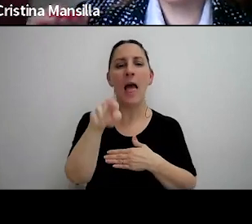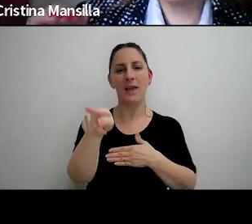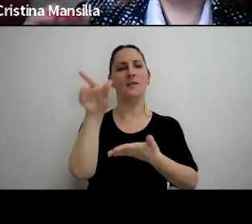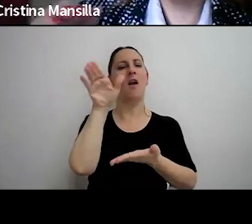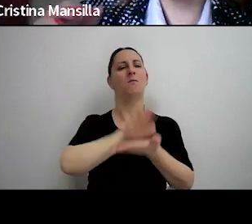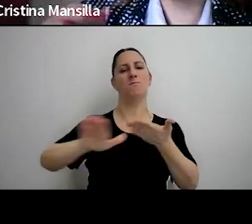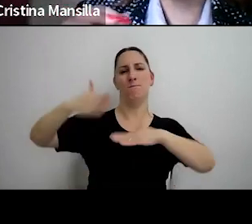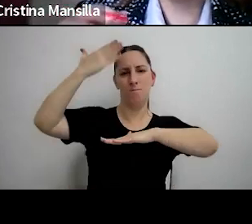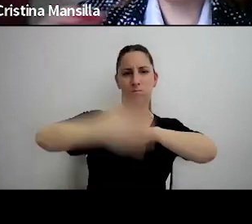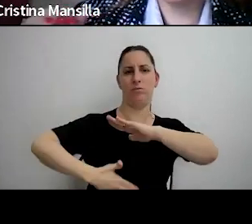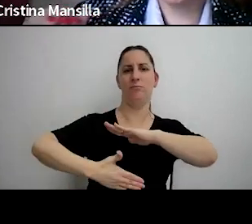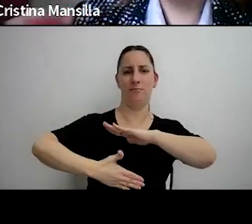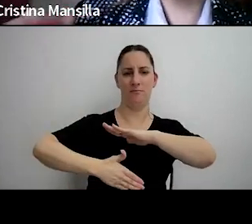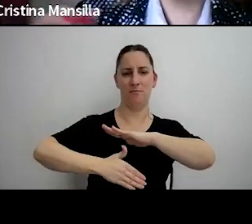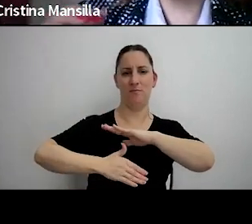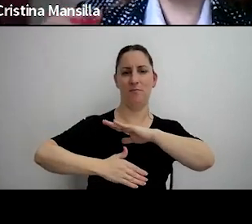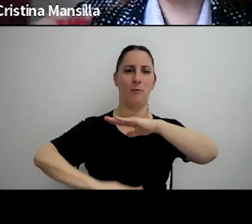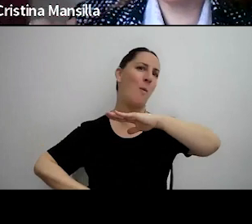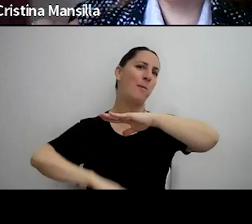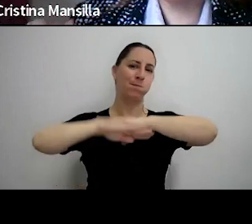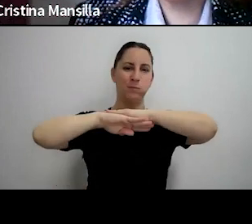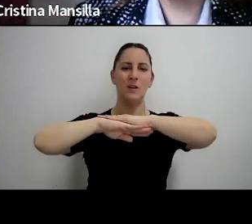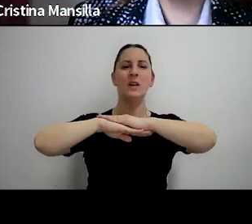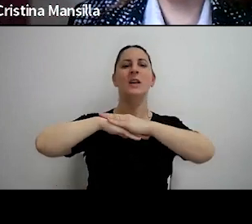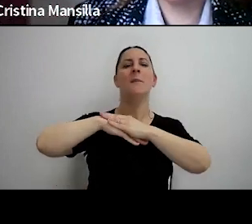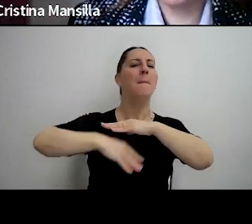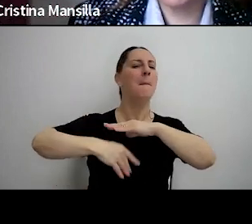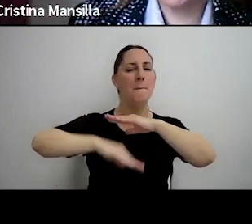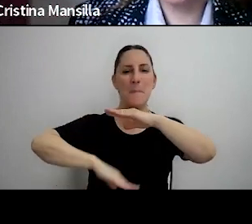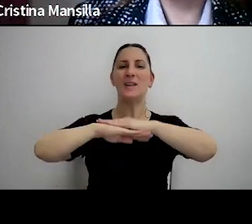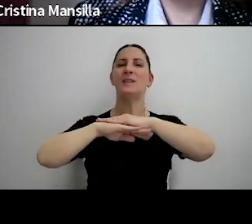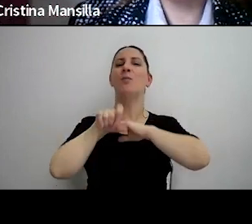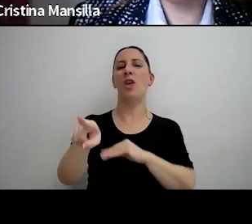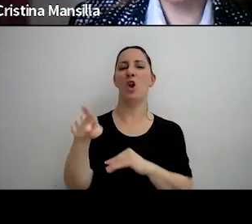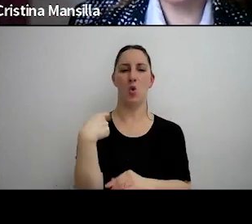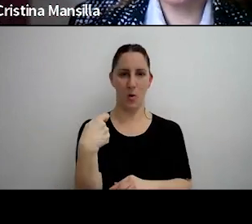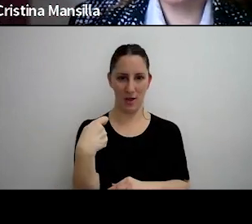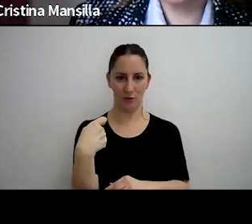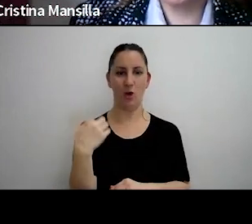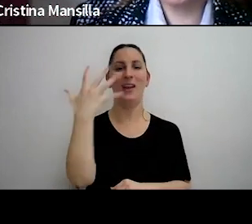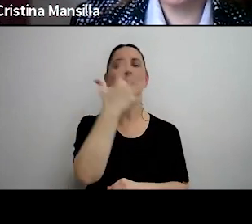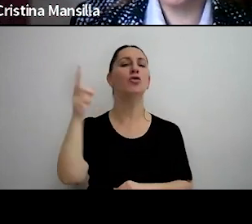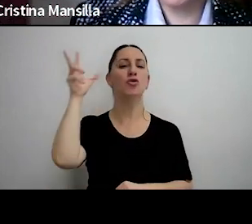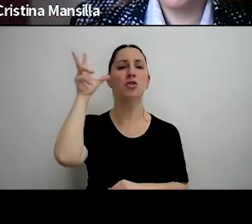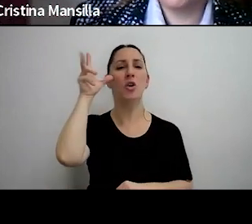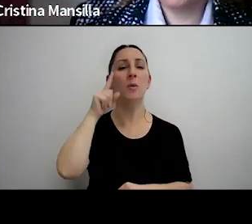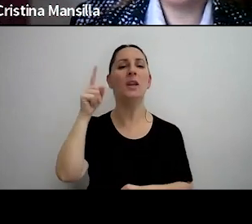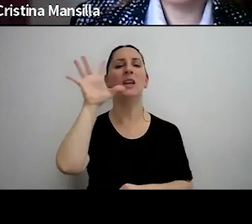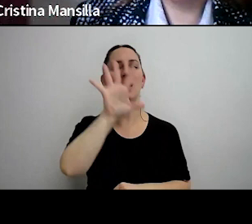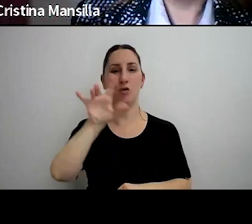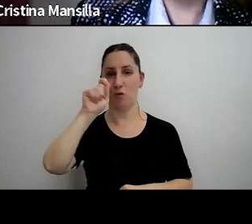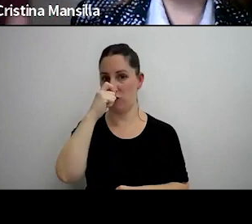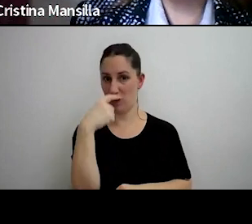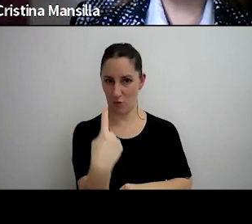límite, este nuevo techo como importe máximo de jubilación, 588.521.